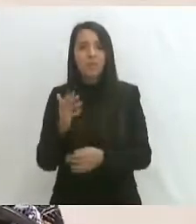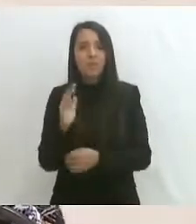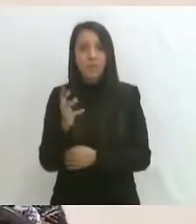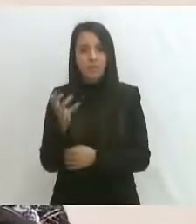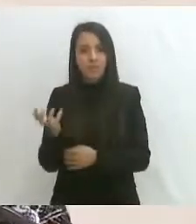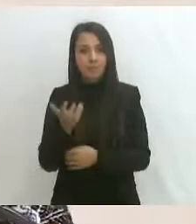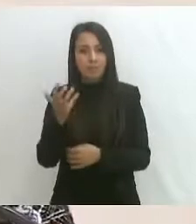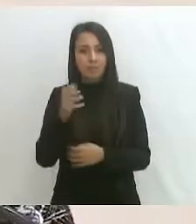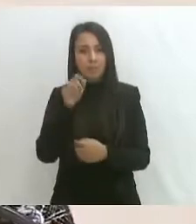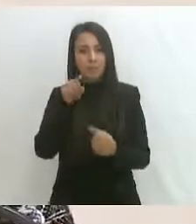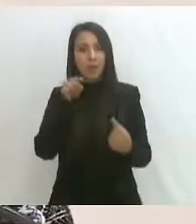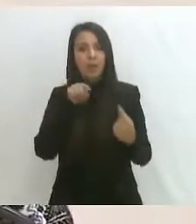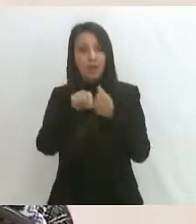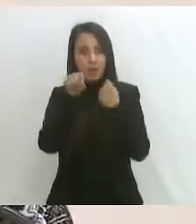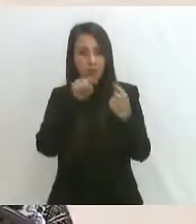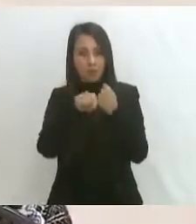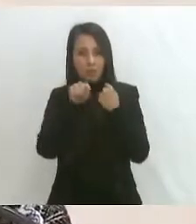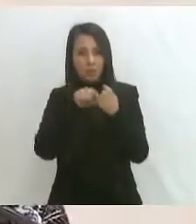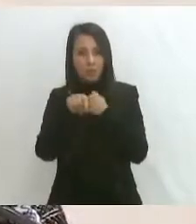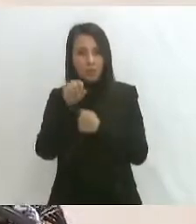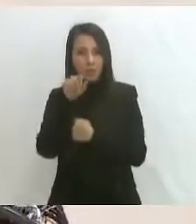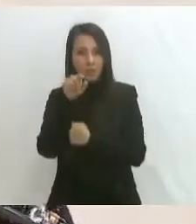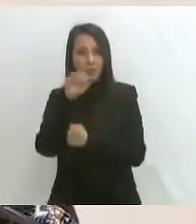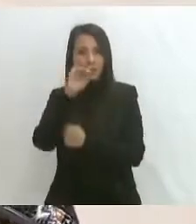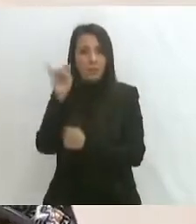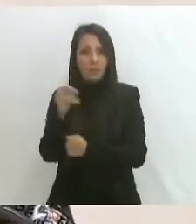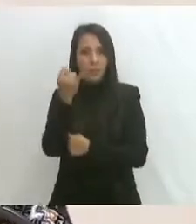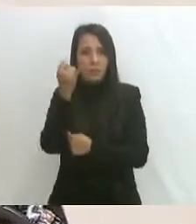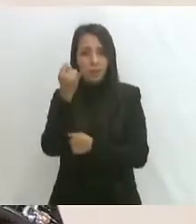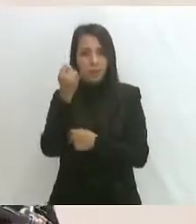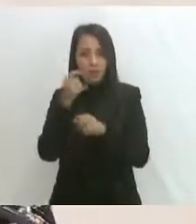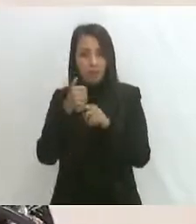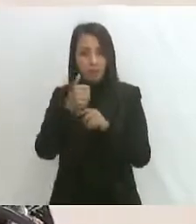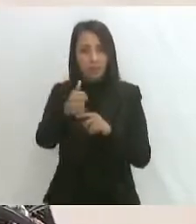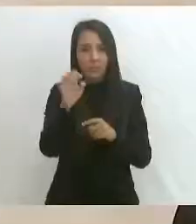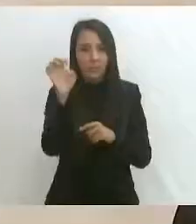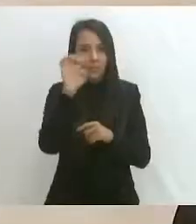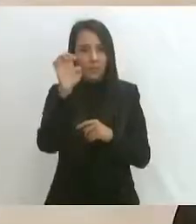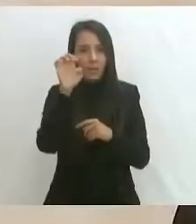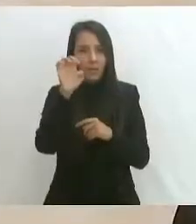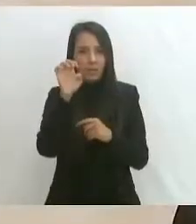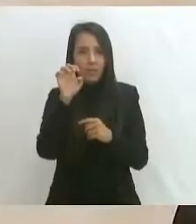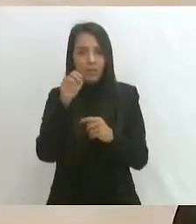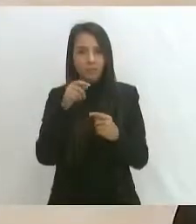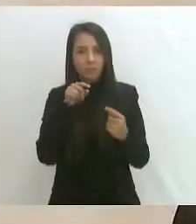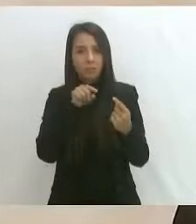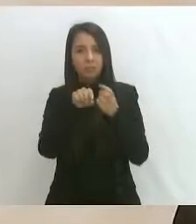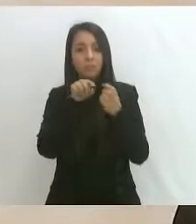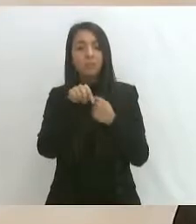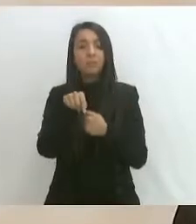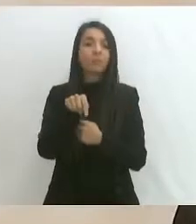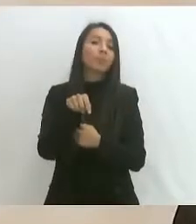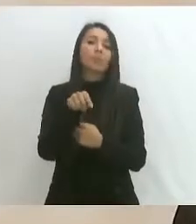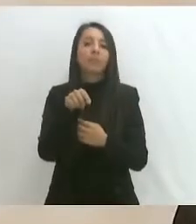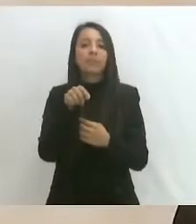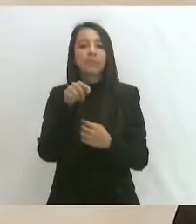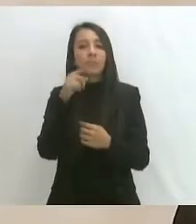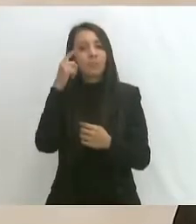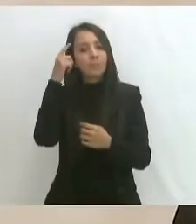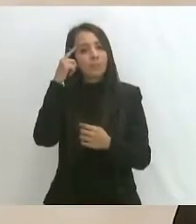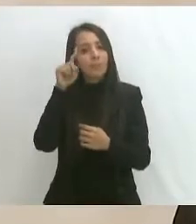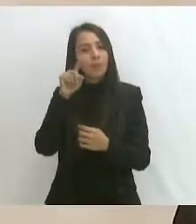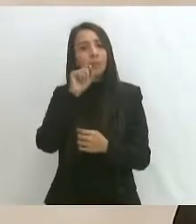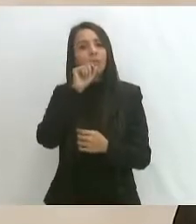la autopista Tijuana-Ensenada, lo que respecta a la plaza de cobro de